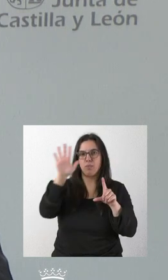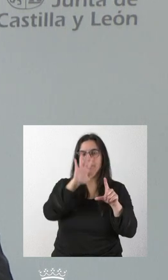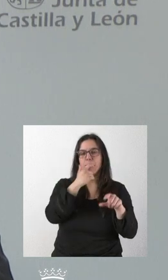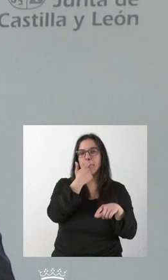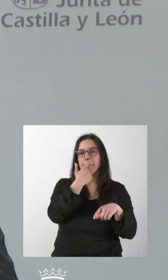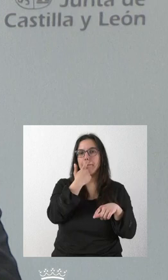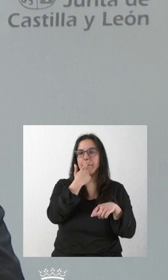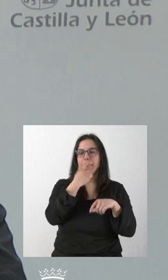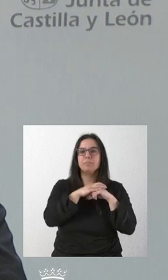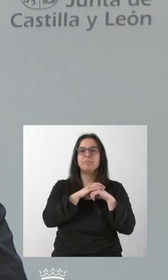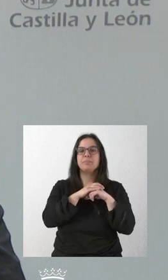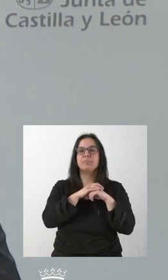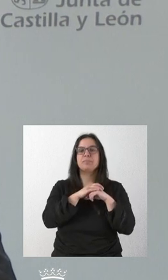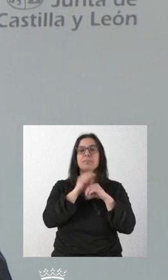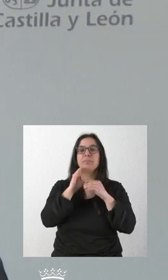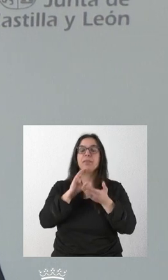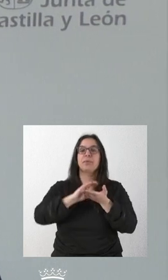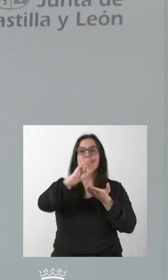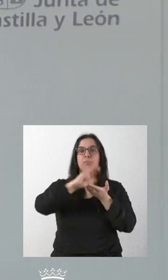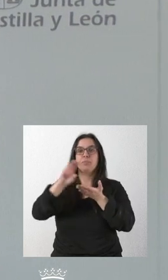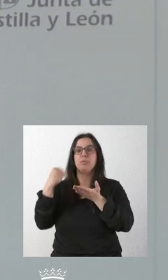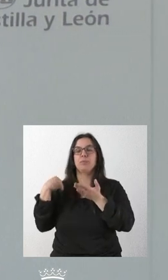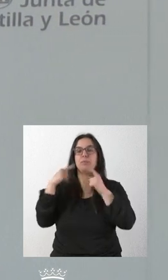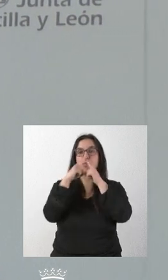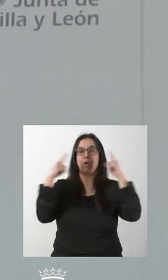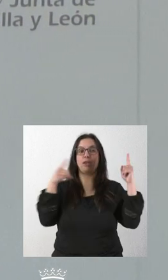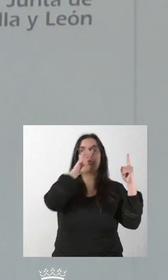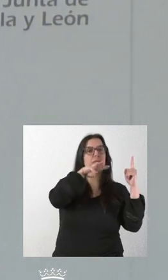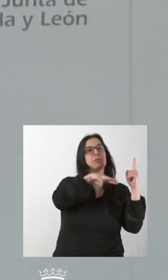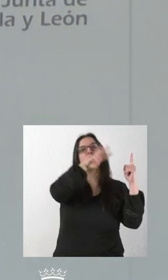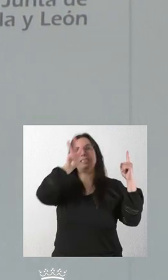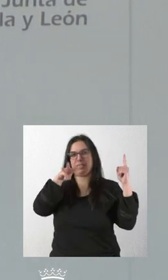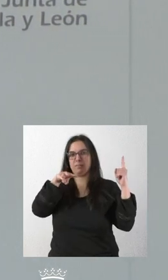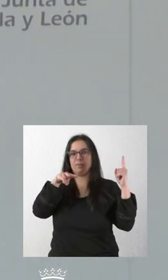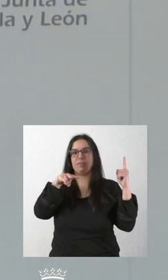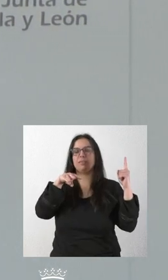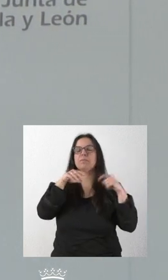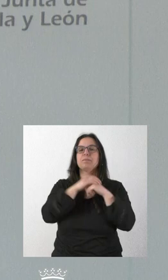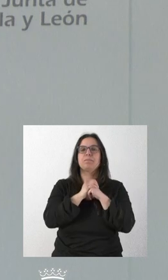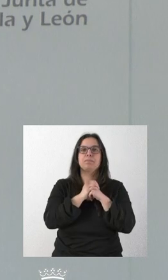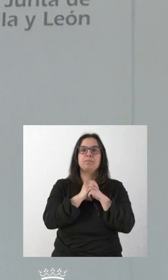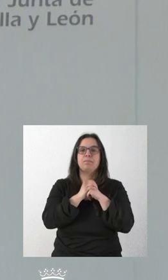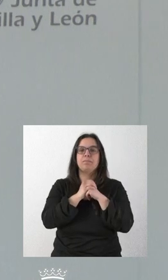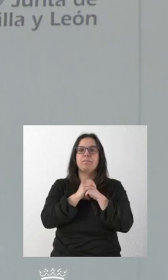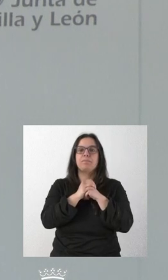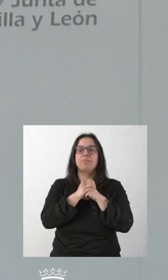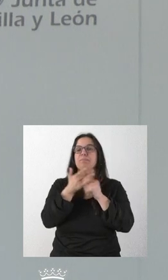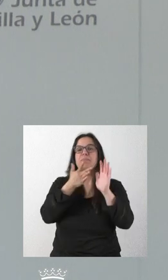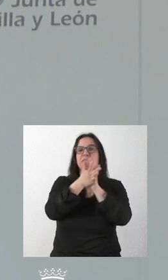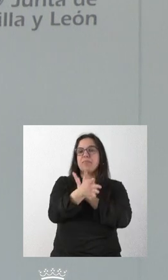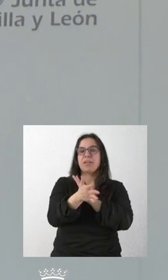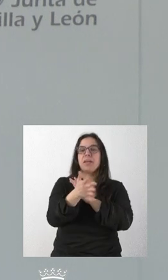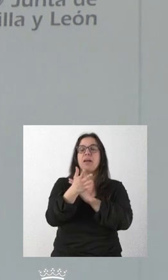en la aportación referida al segundo trimestre del año 23. Estamos hablando que esta